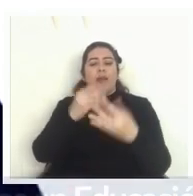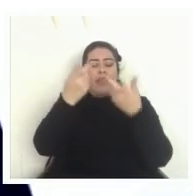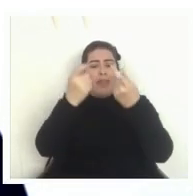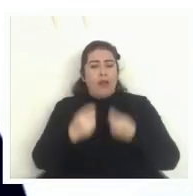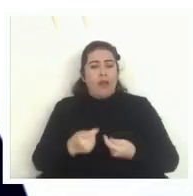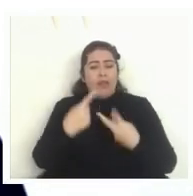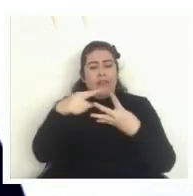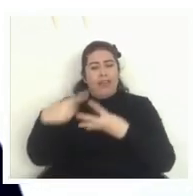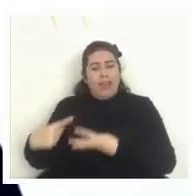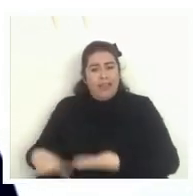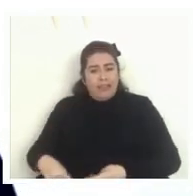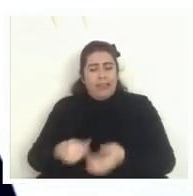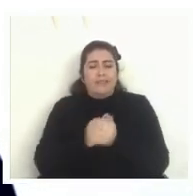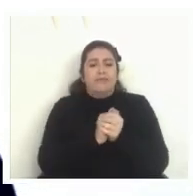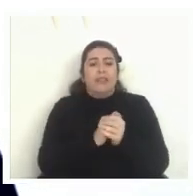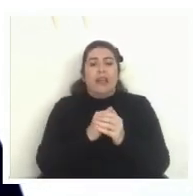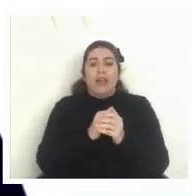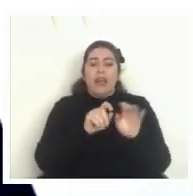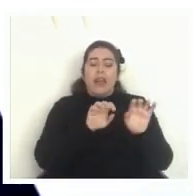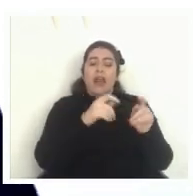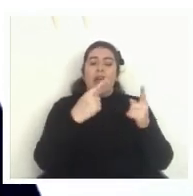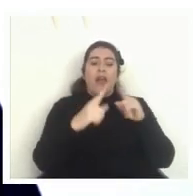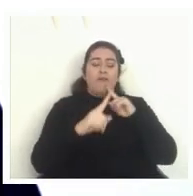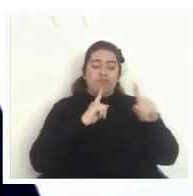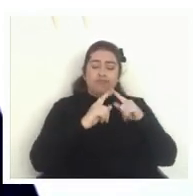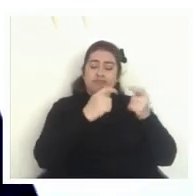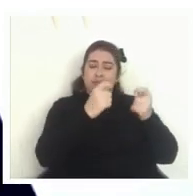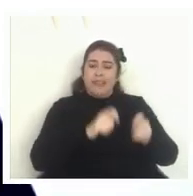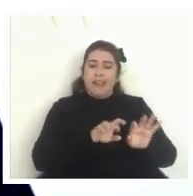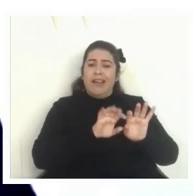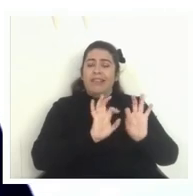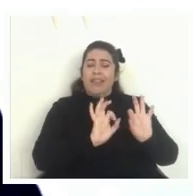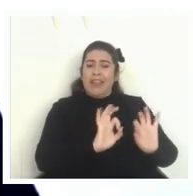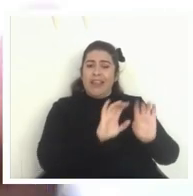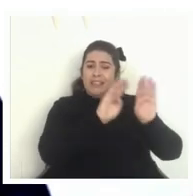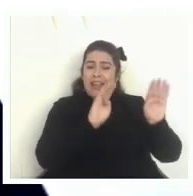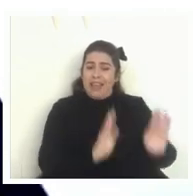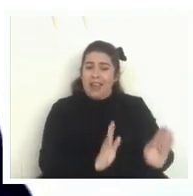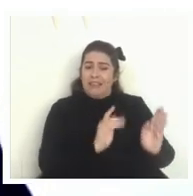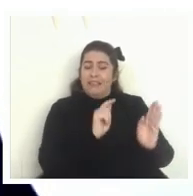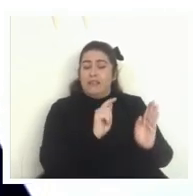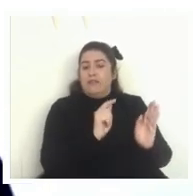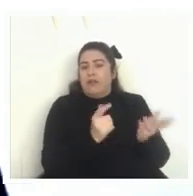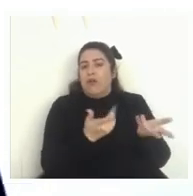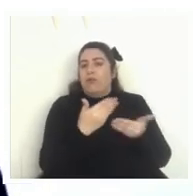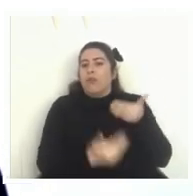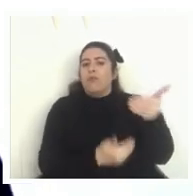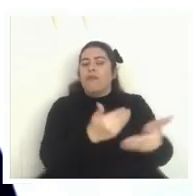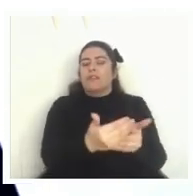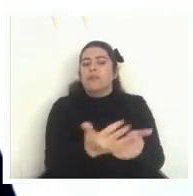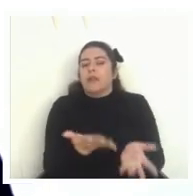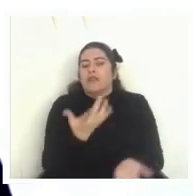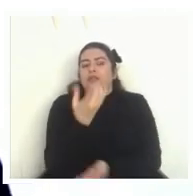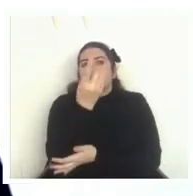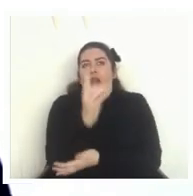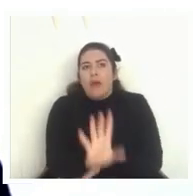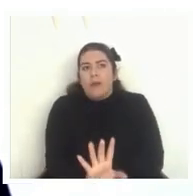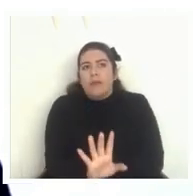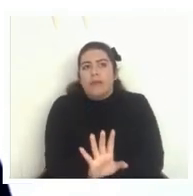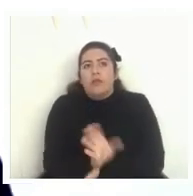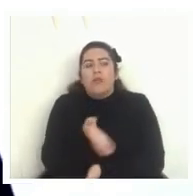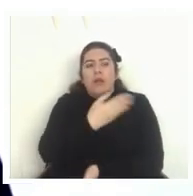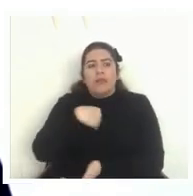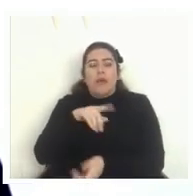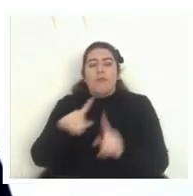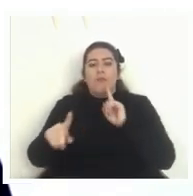la evaluación estandarizada tiene limitaciones cómo podemos avanzar en tener más que solo nuestras pruebas nacionales